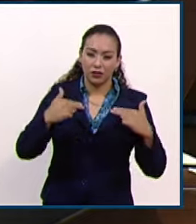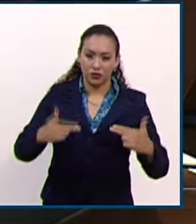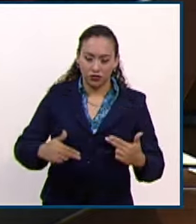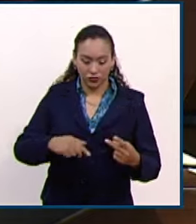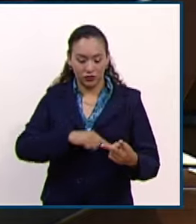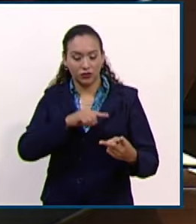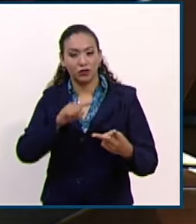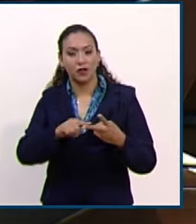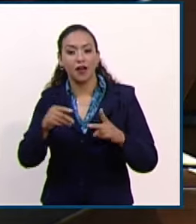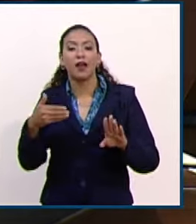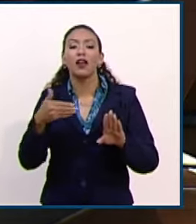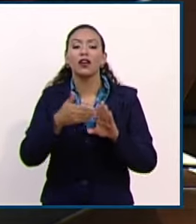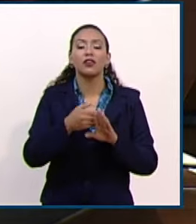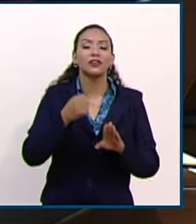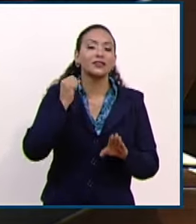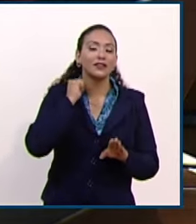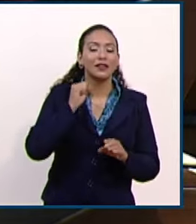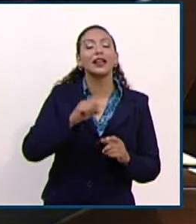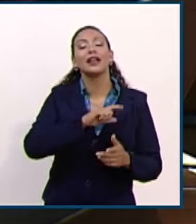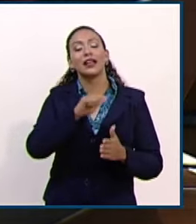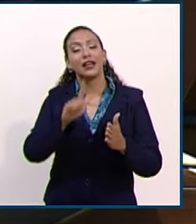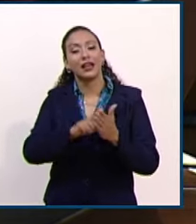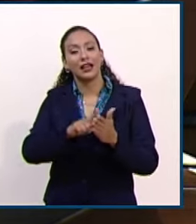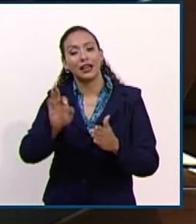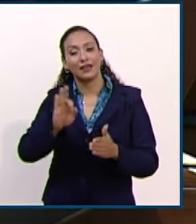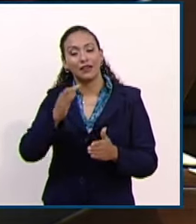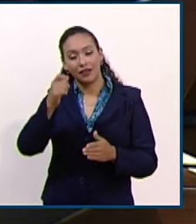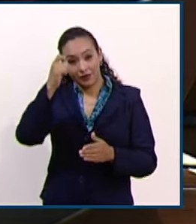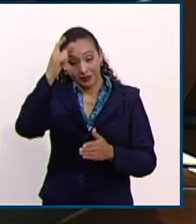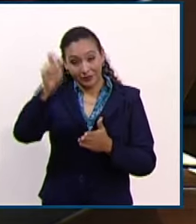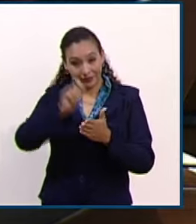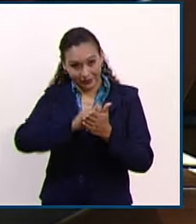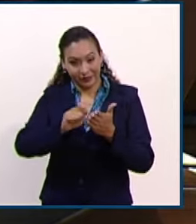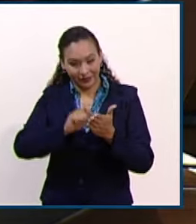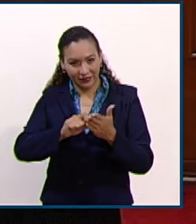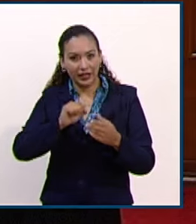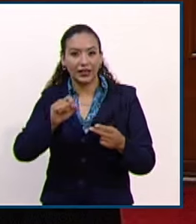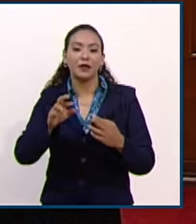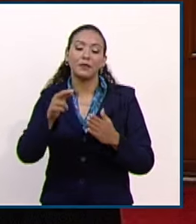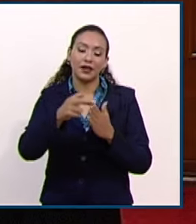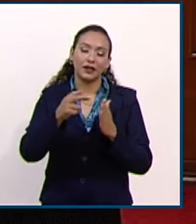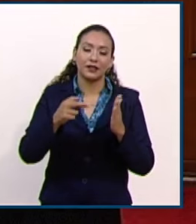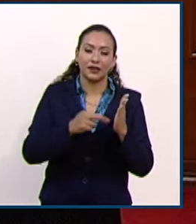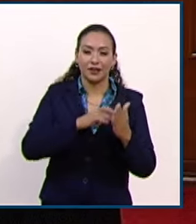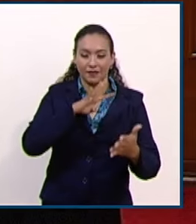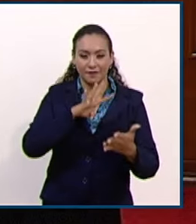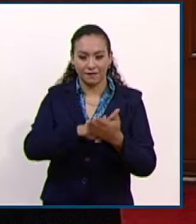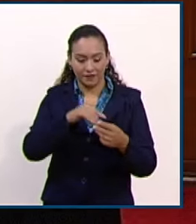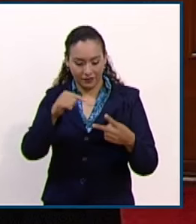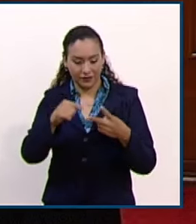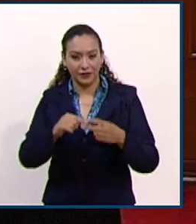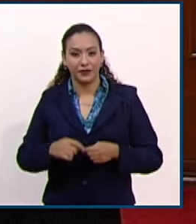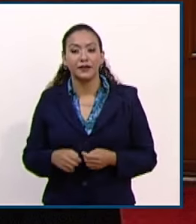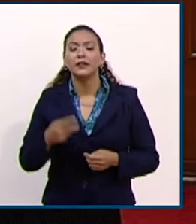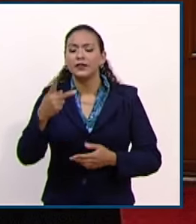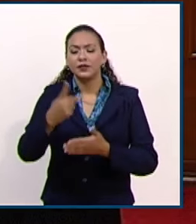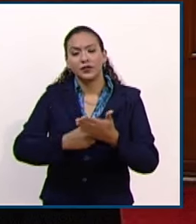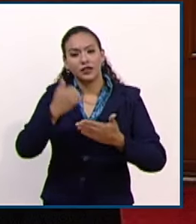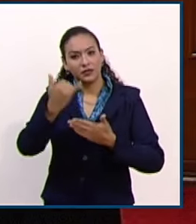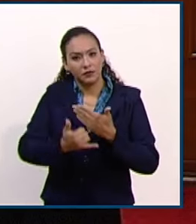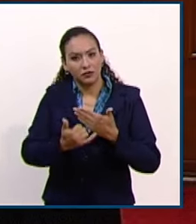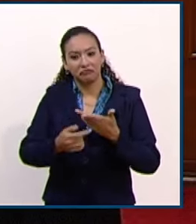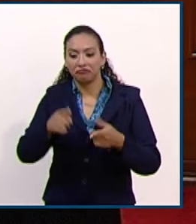contra disposiciones de la Ley Federal del Derecho de Autor y del Código Penal Federal. El proyecto fue